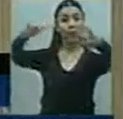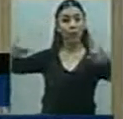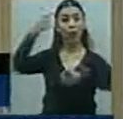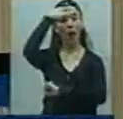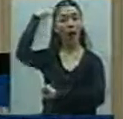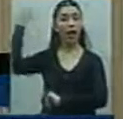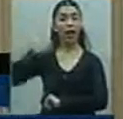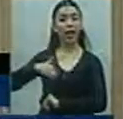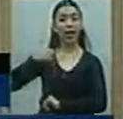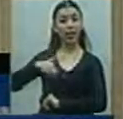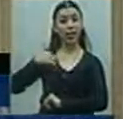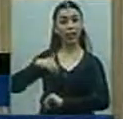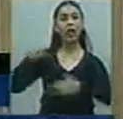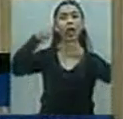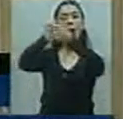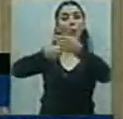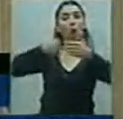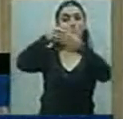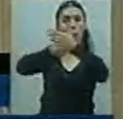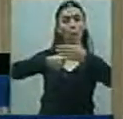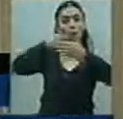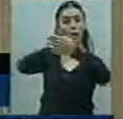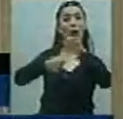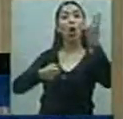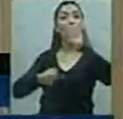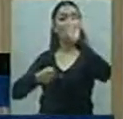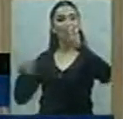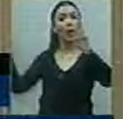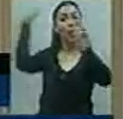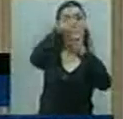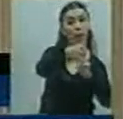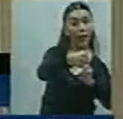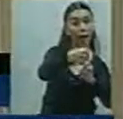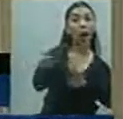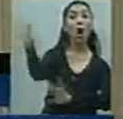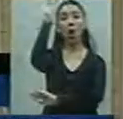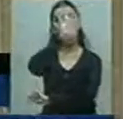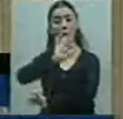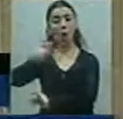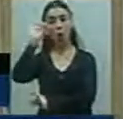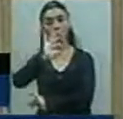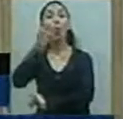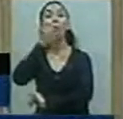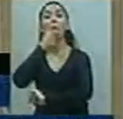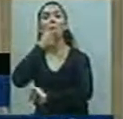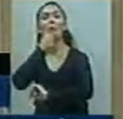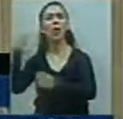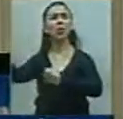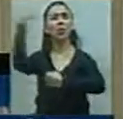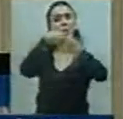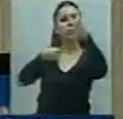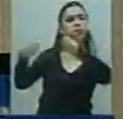Trata y la Violencia. Jujuy, tristemente, tiene un alto porcentaje de femicidios y hay que